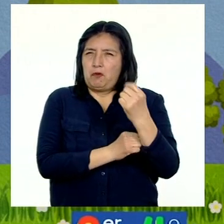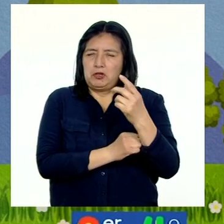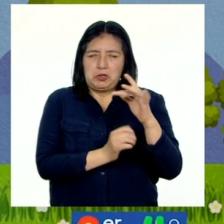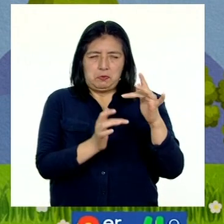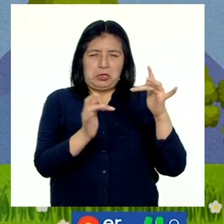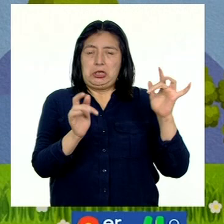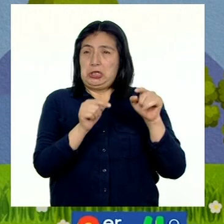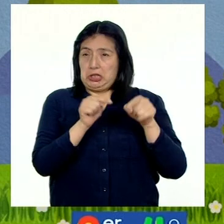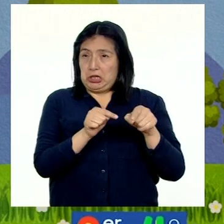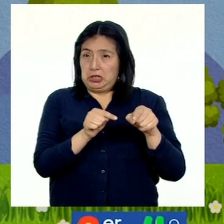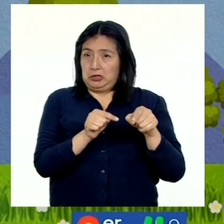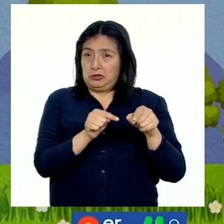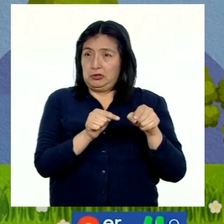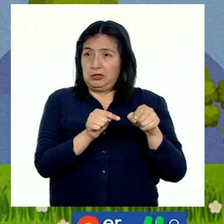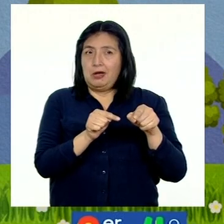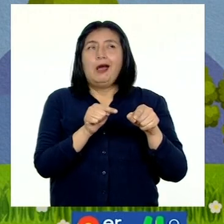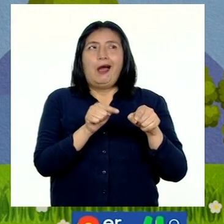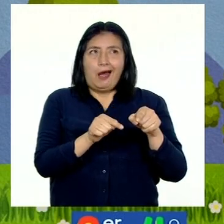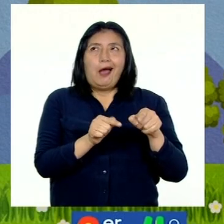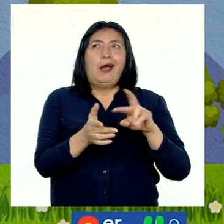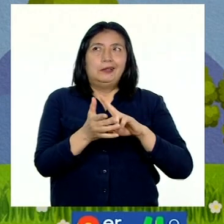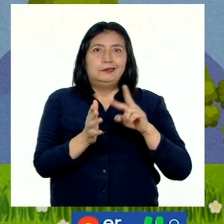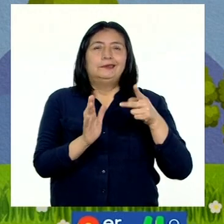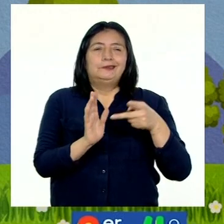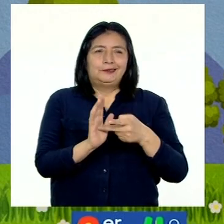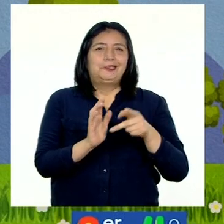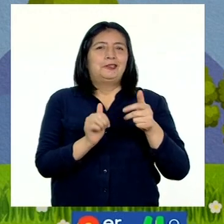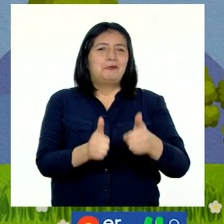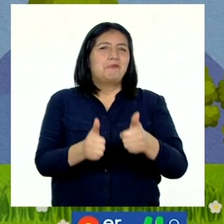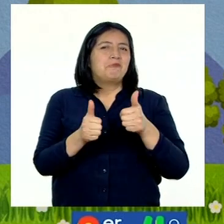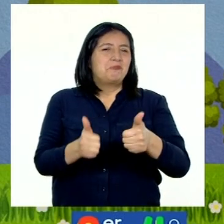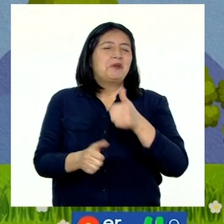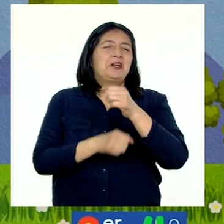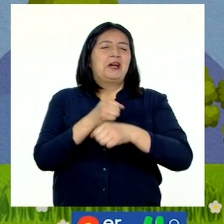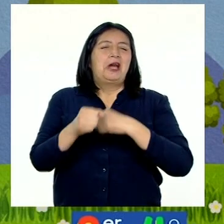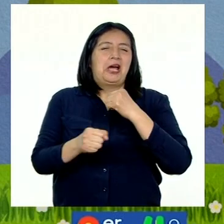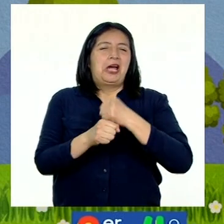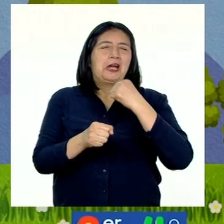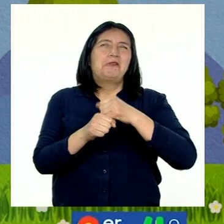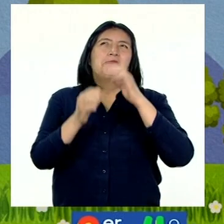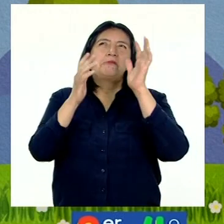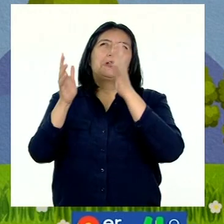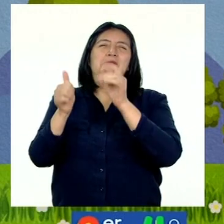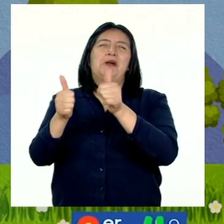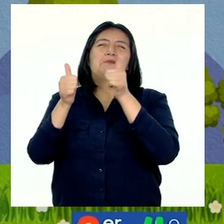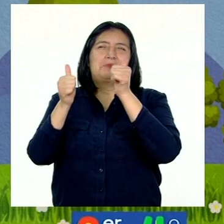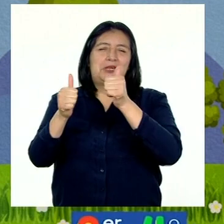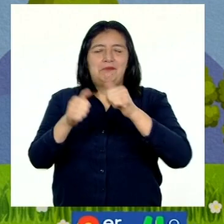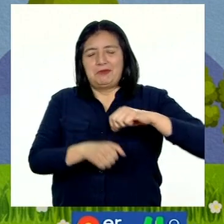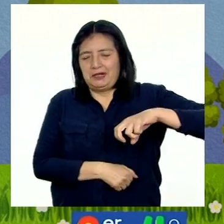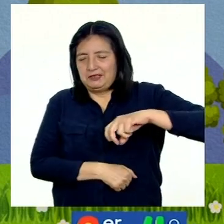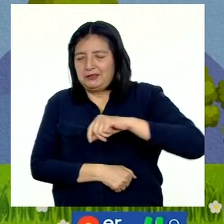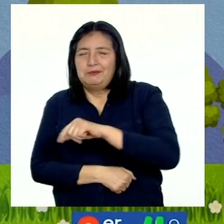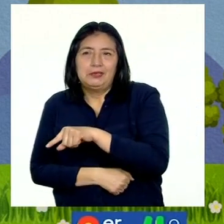y brillantes, esto significa que será un buen año con un clima indicado para sembrar.